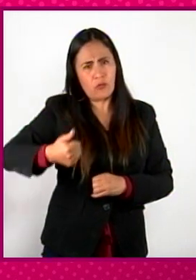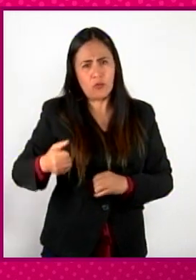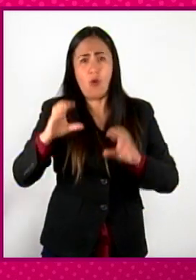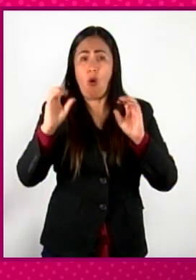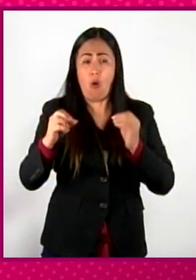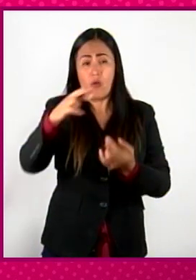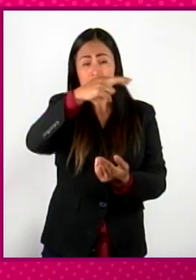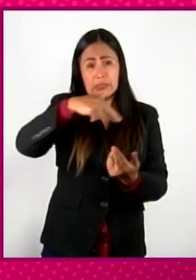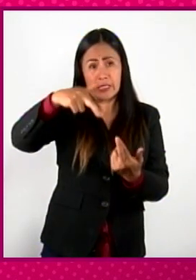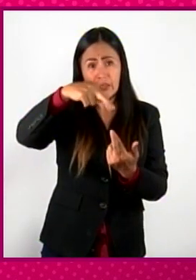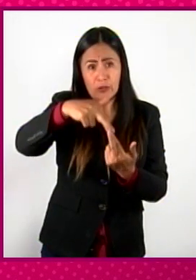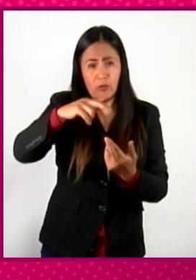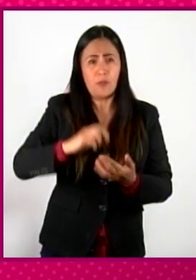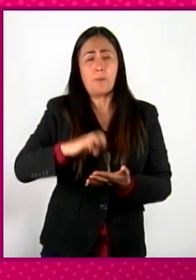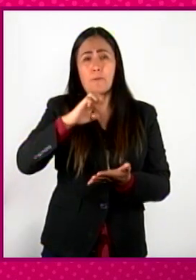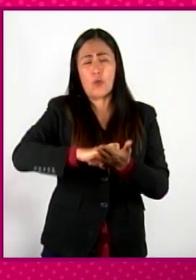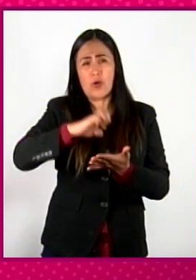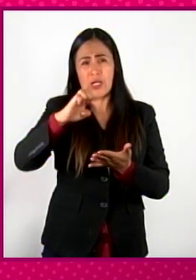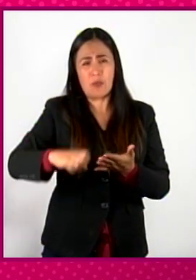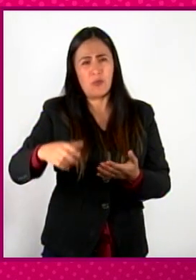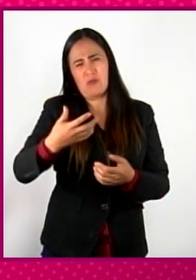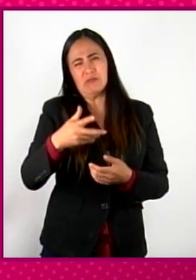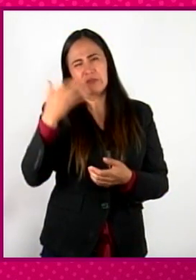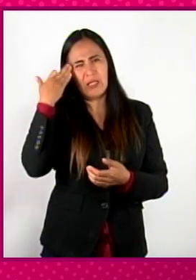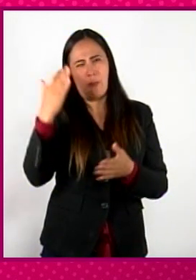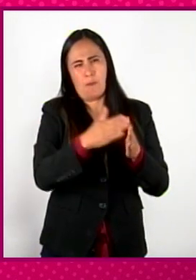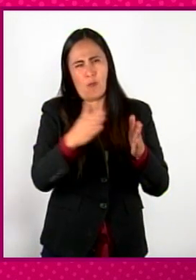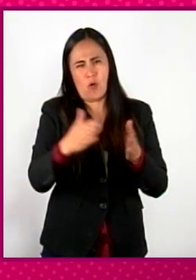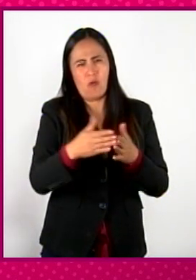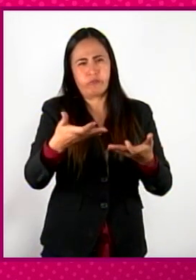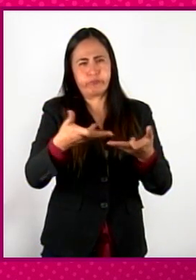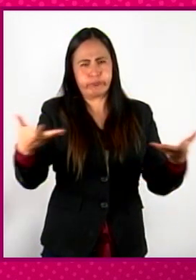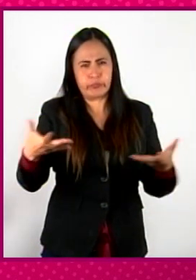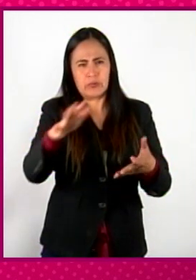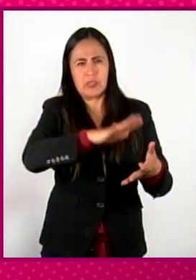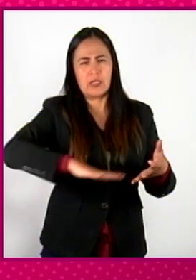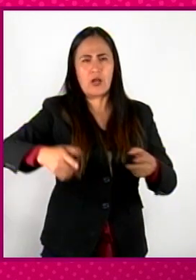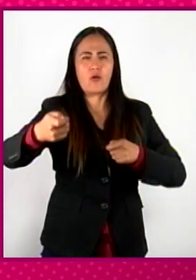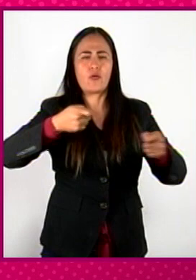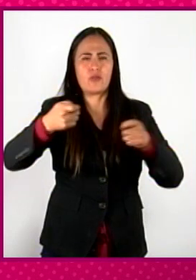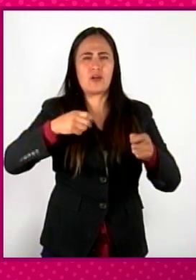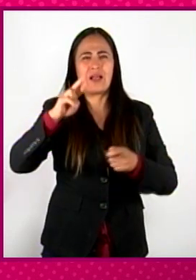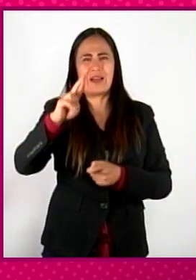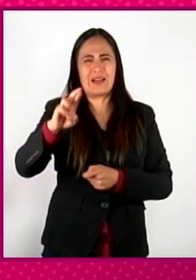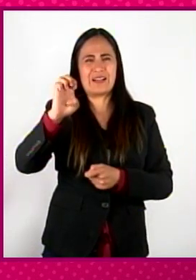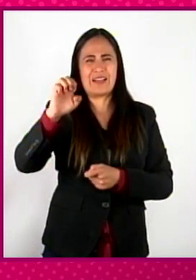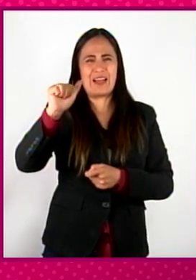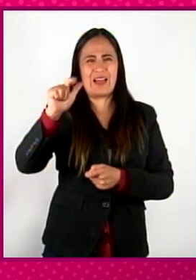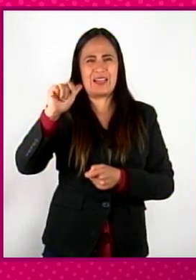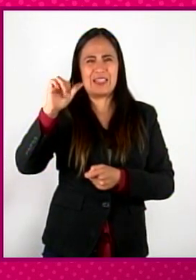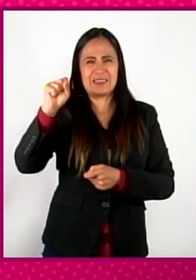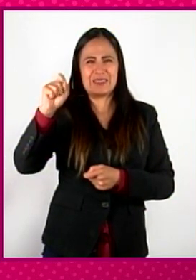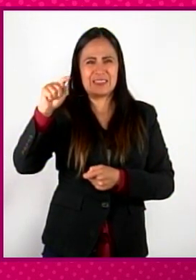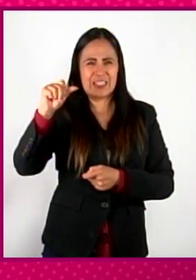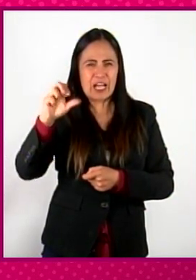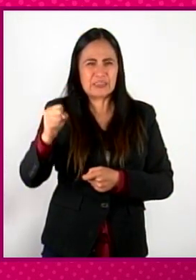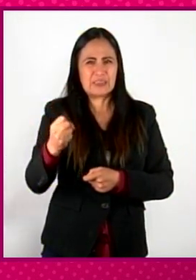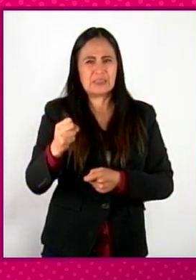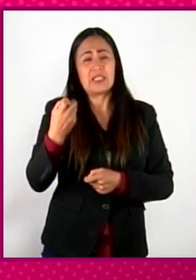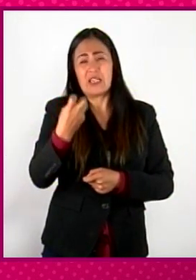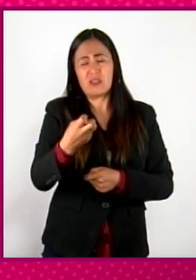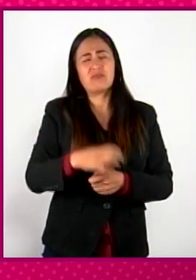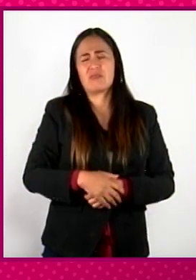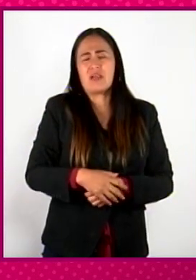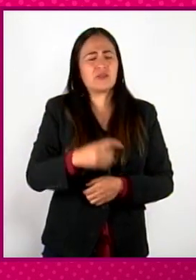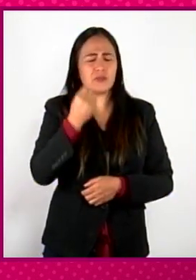Si en ese momento está dominando el territorio oaxaqueño a los realistas, ellos juegan con eso y dicen prefiero sobrevivir a